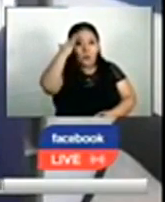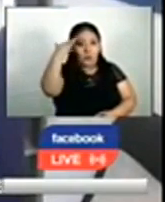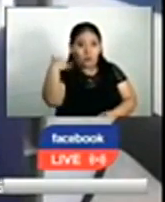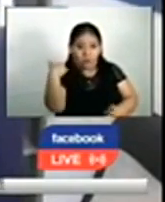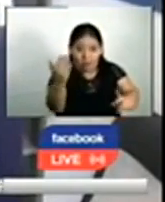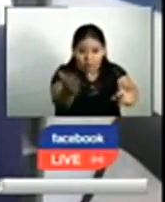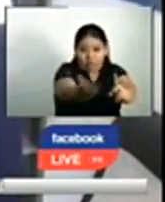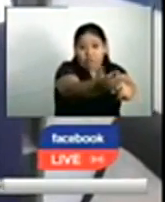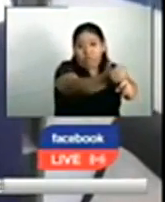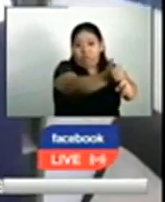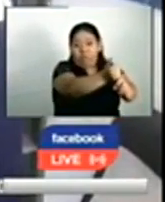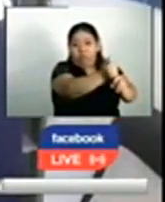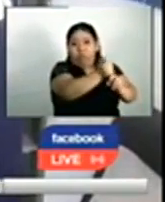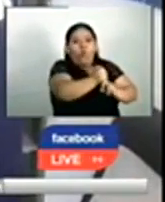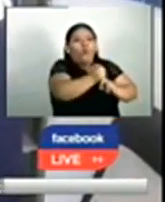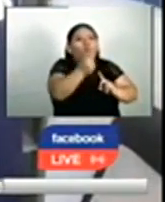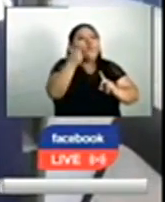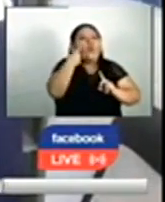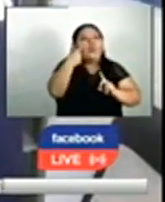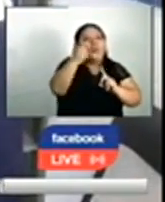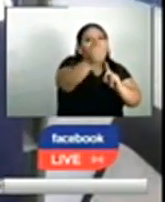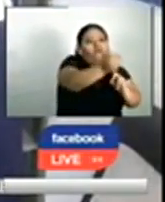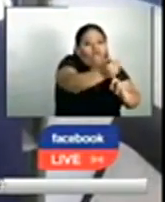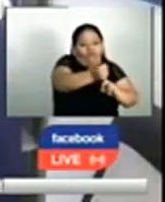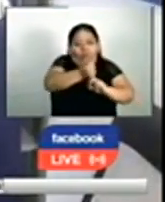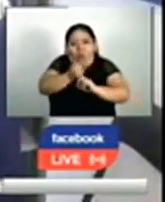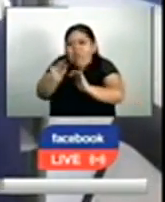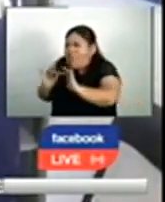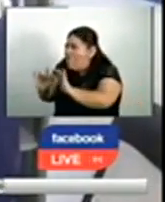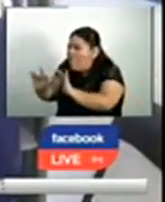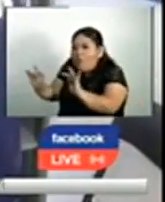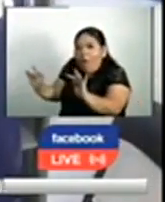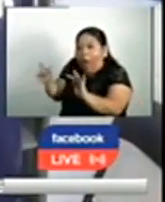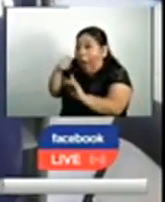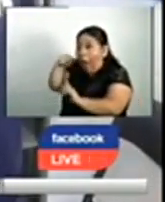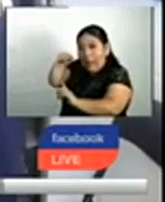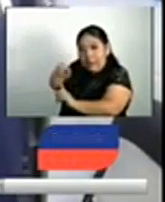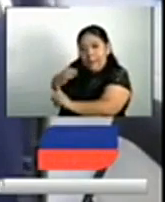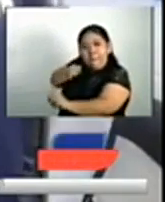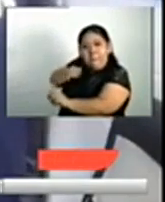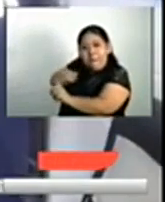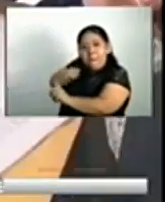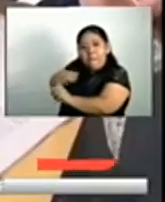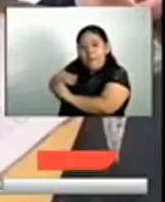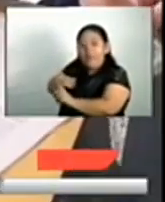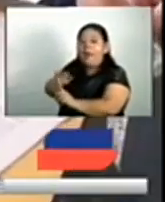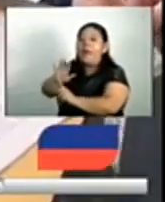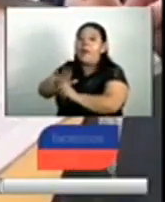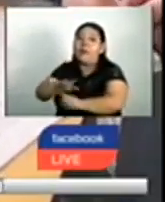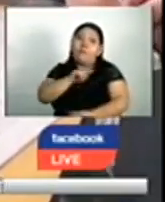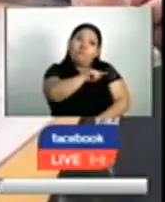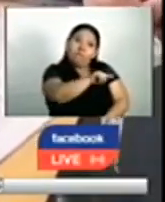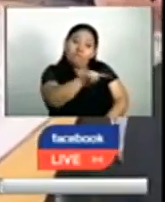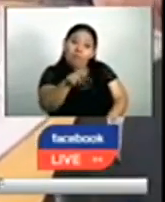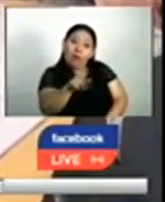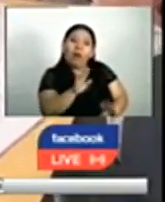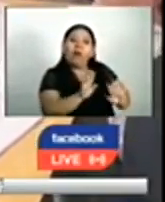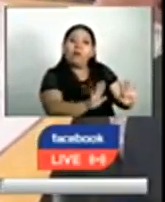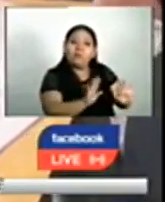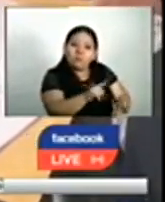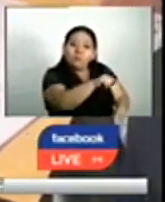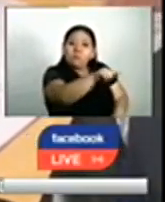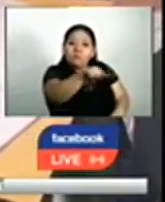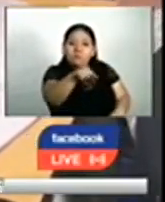de las víctimas a una parte desolada donde la abuse sexualmente. Las amenazas que realizaban a las víctimas